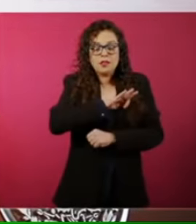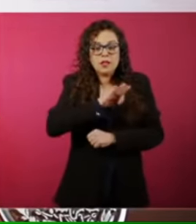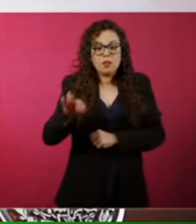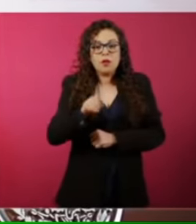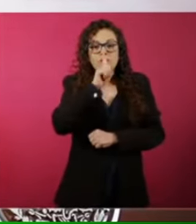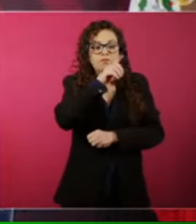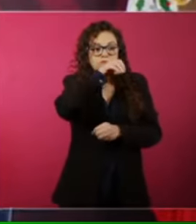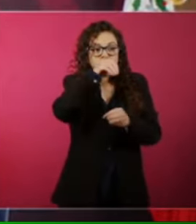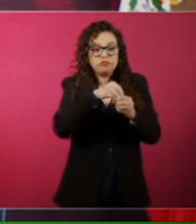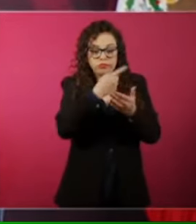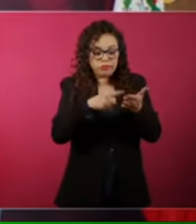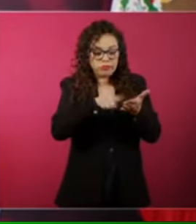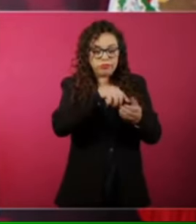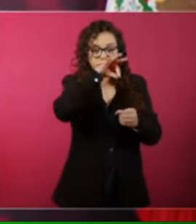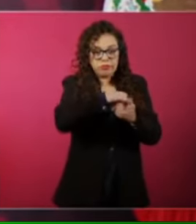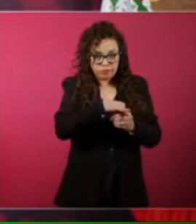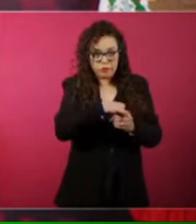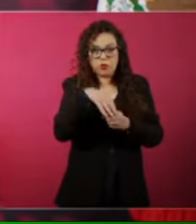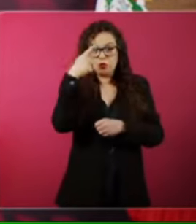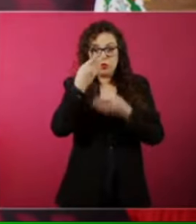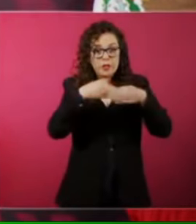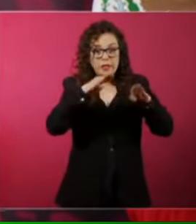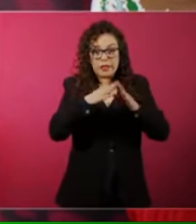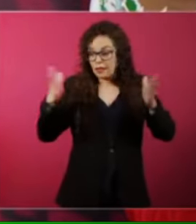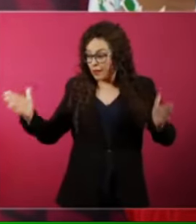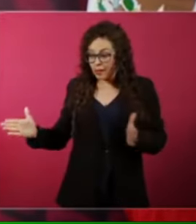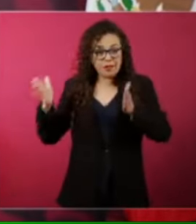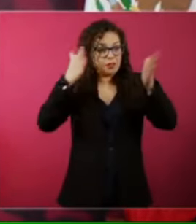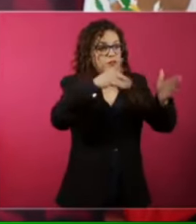deposita ahí su boleta